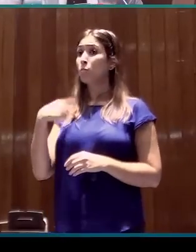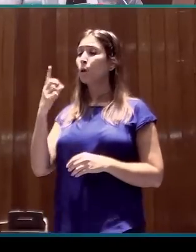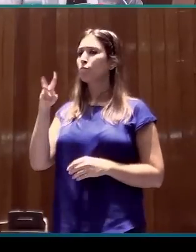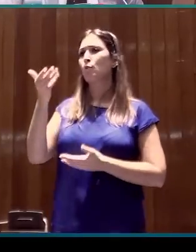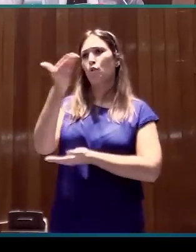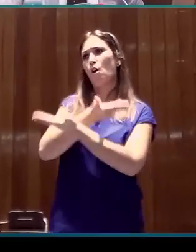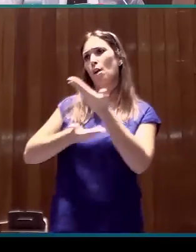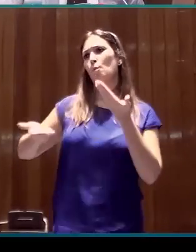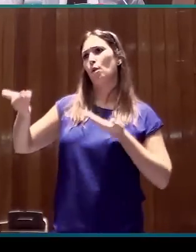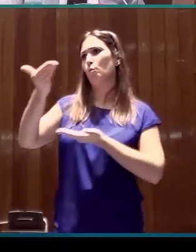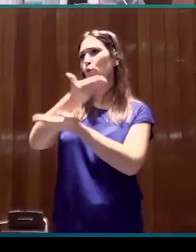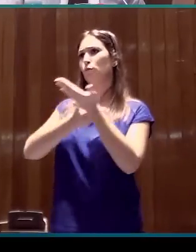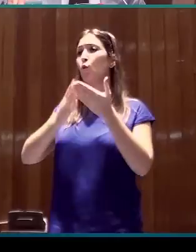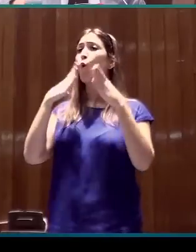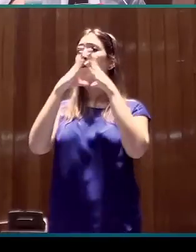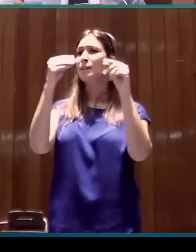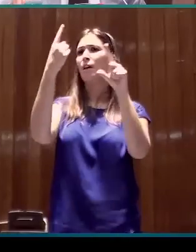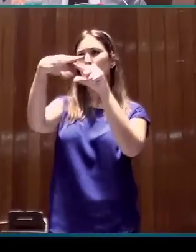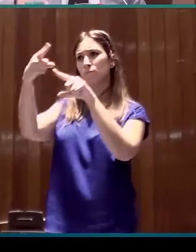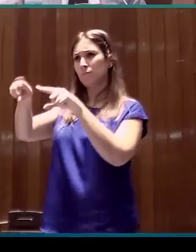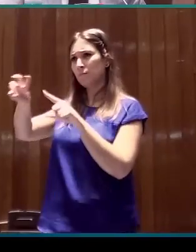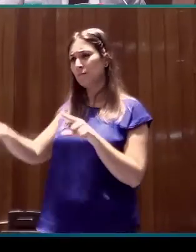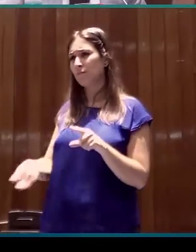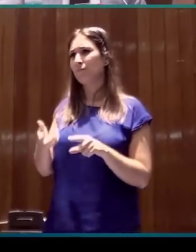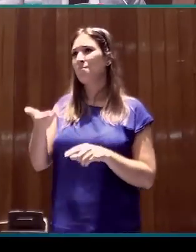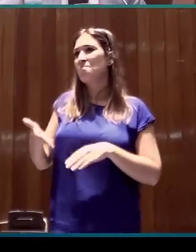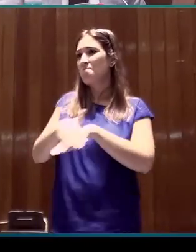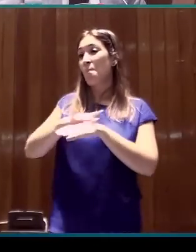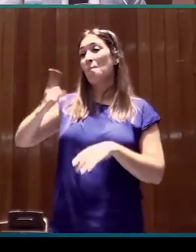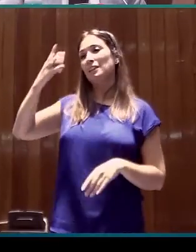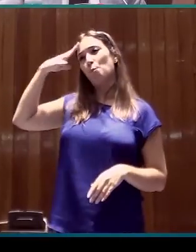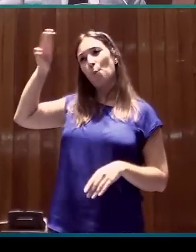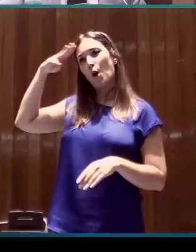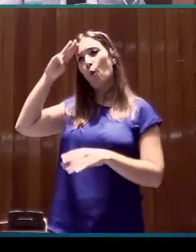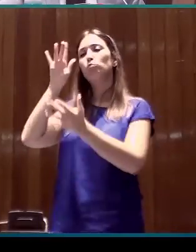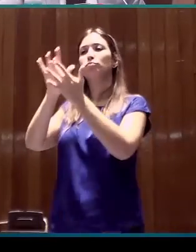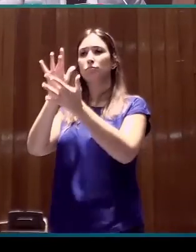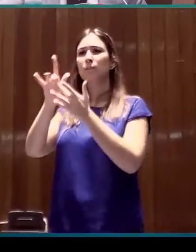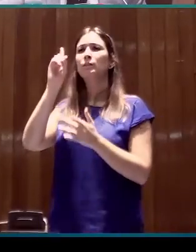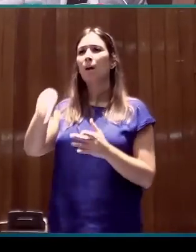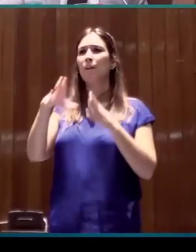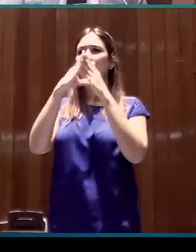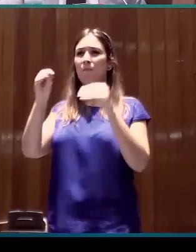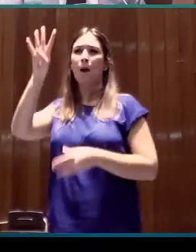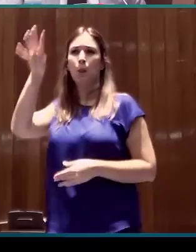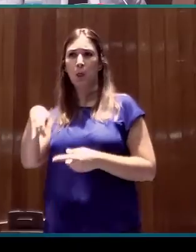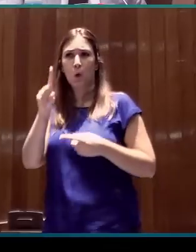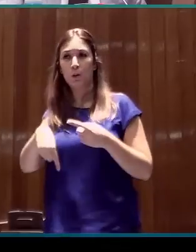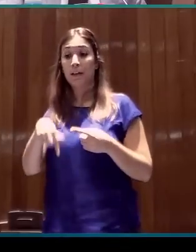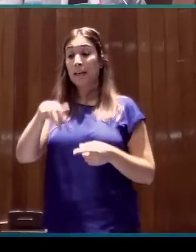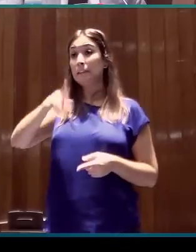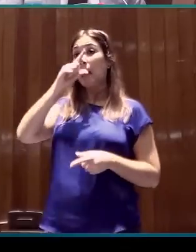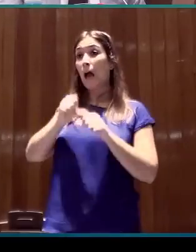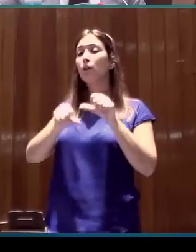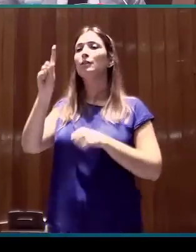con diversas universidades. La base es la Universidad de Pompeu Fabra, pero colaboramos con la Universidad de Barcelona desde este año con la